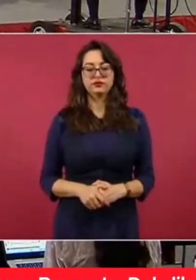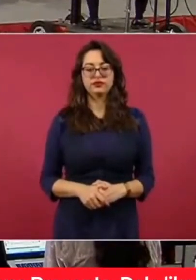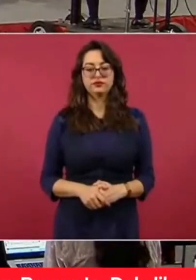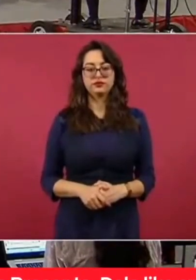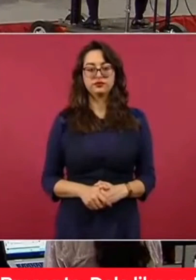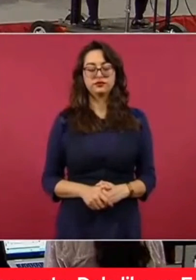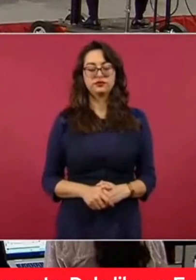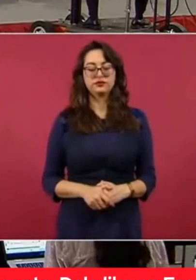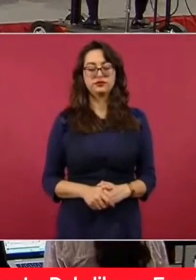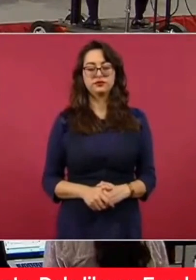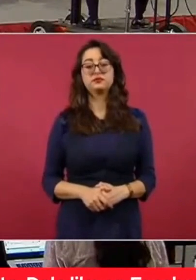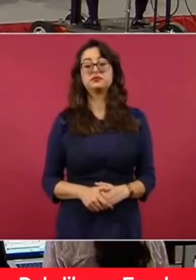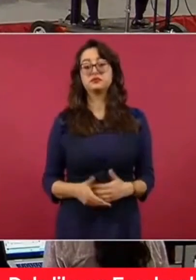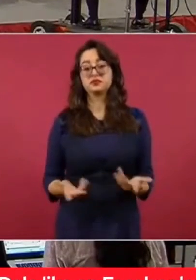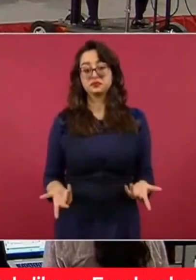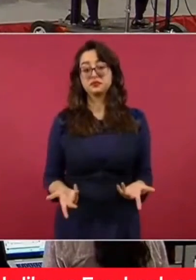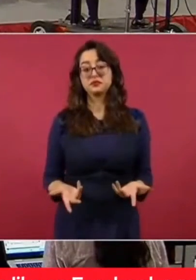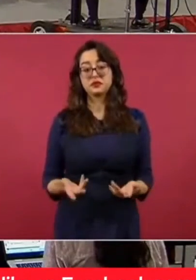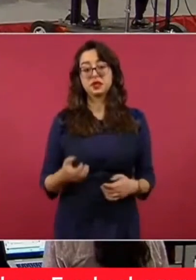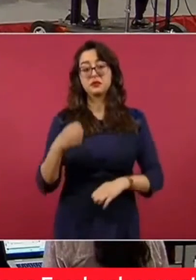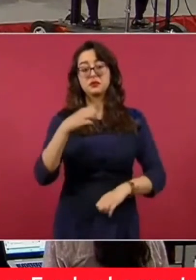si Coppel